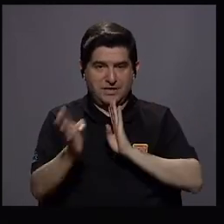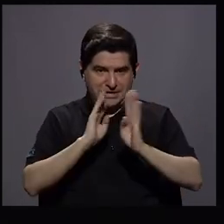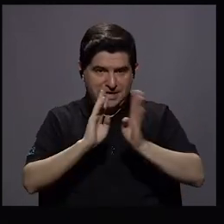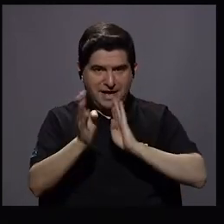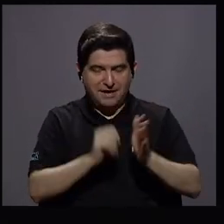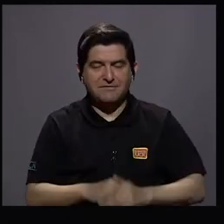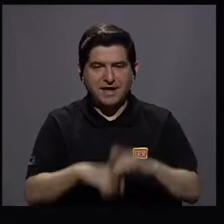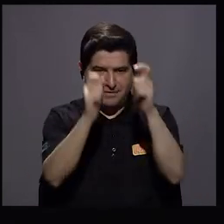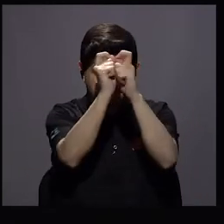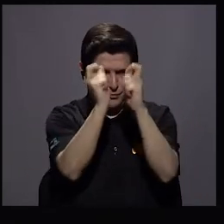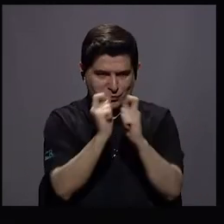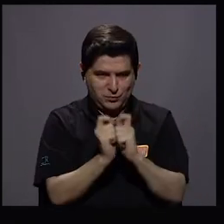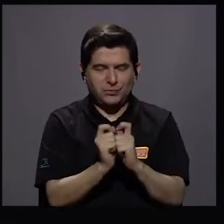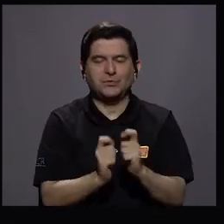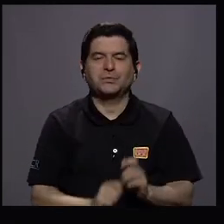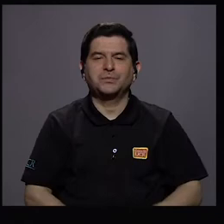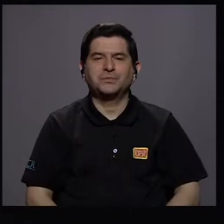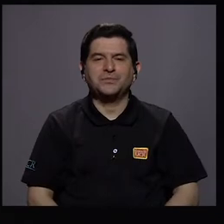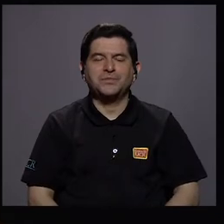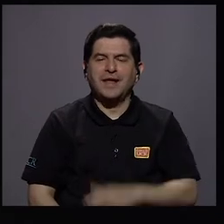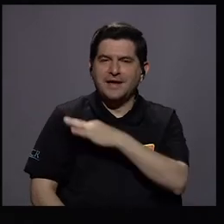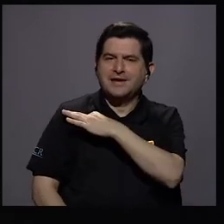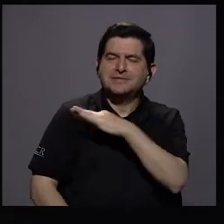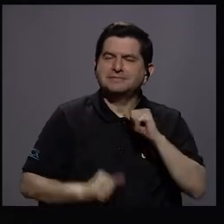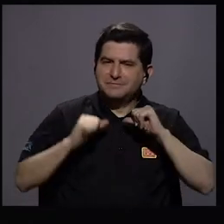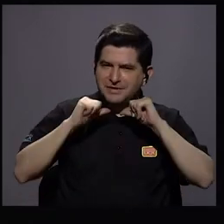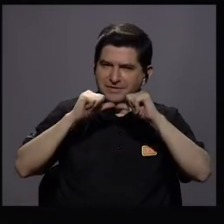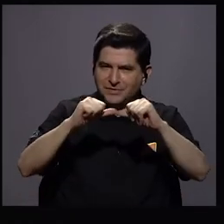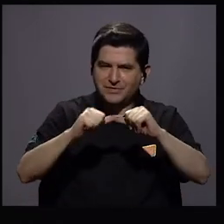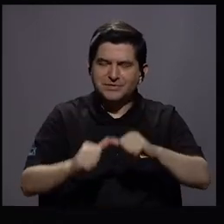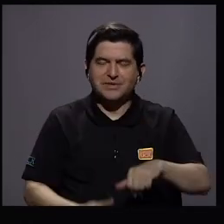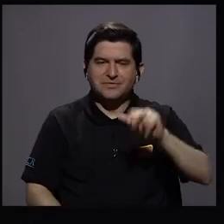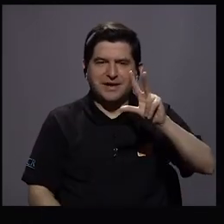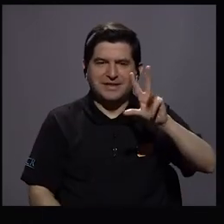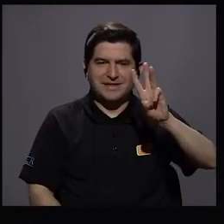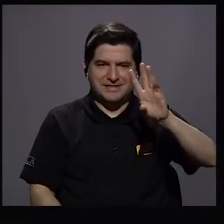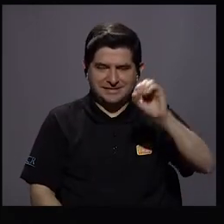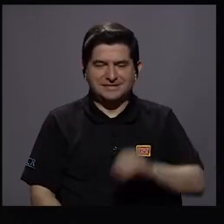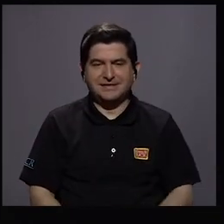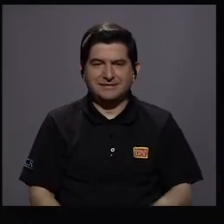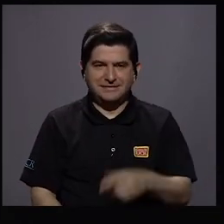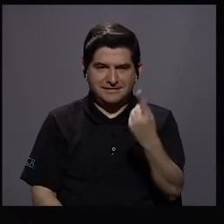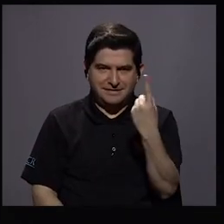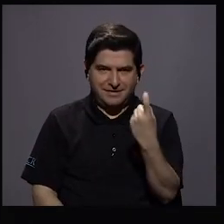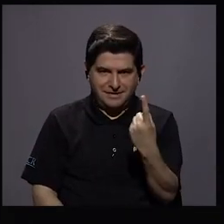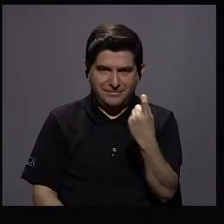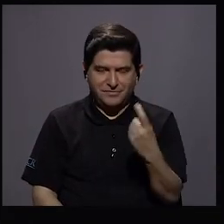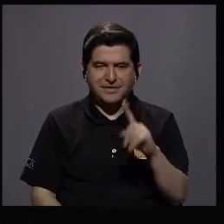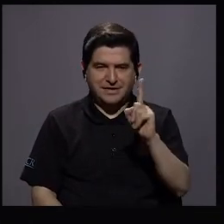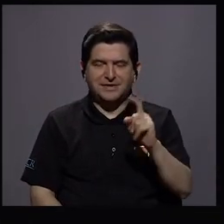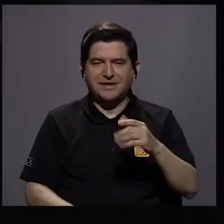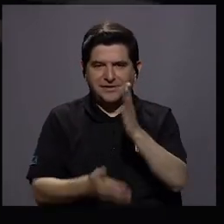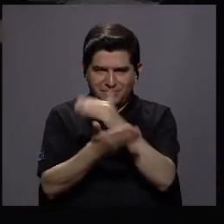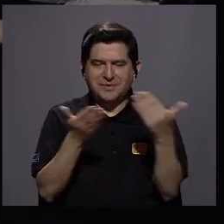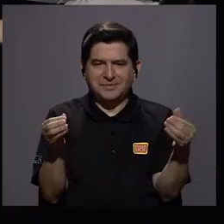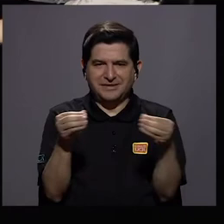más en detalle de él. Así que, les invito a seguir en 360. Nos queda un chancecito más.